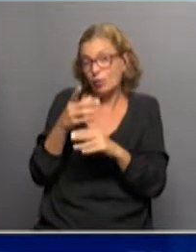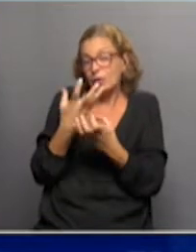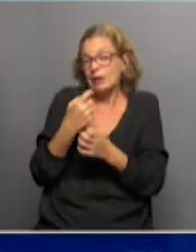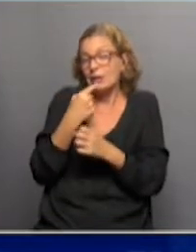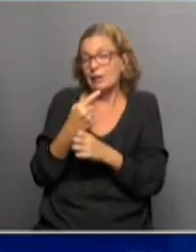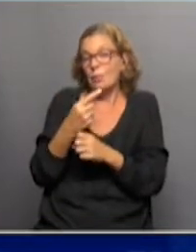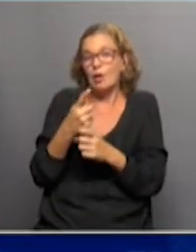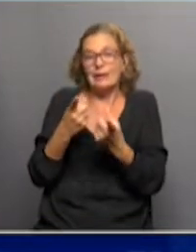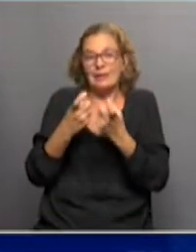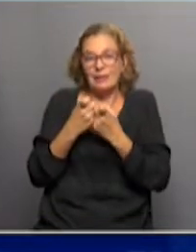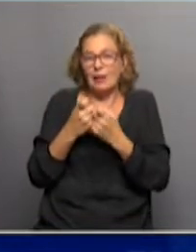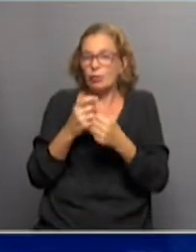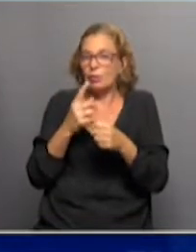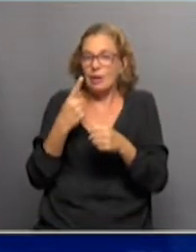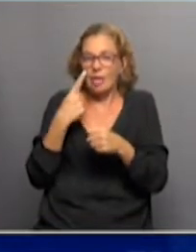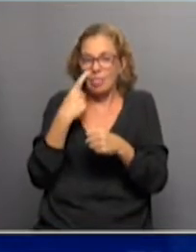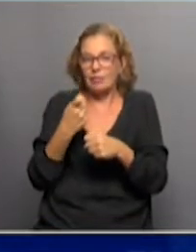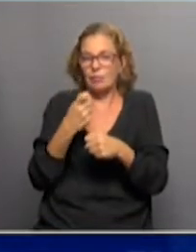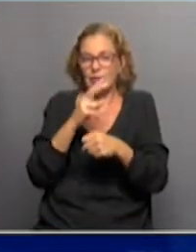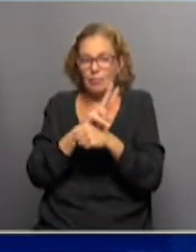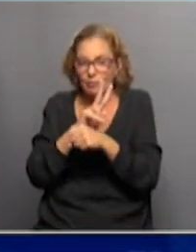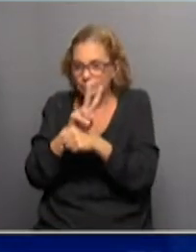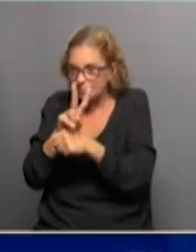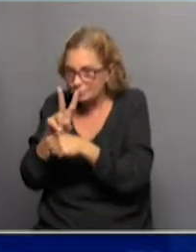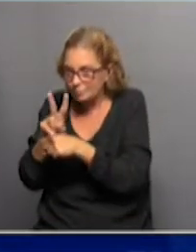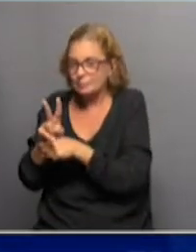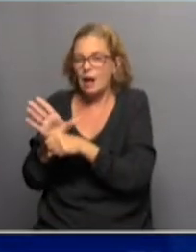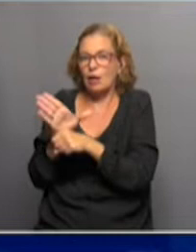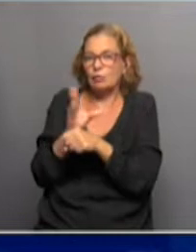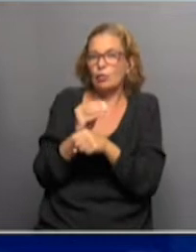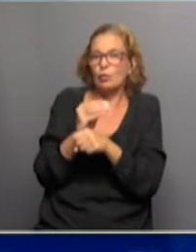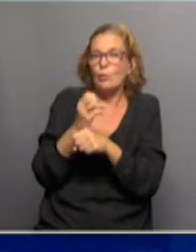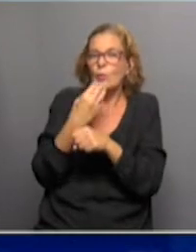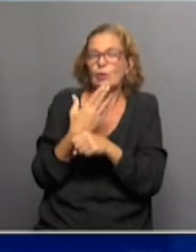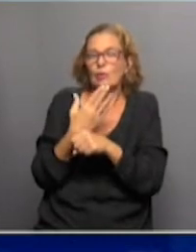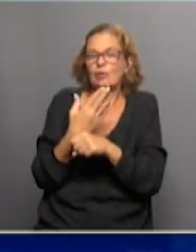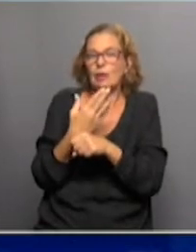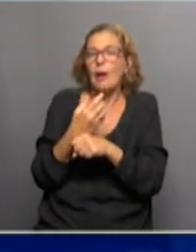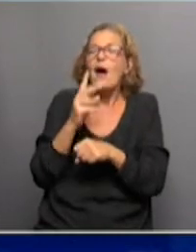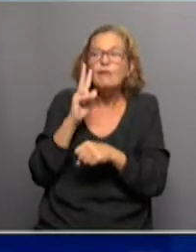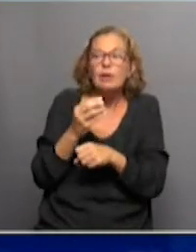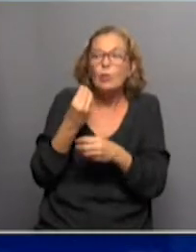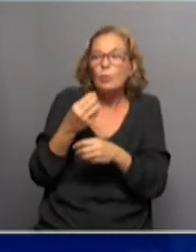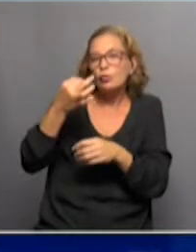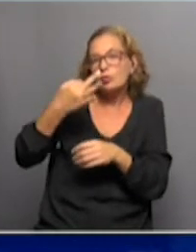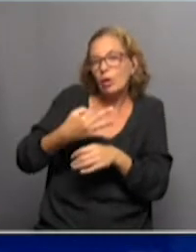eso necesariamente implica un seguimiento estricto, bueno, tanto de la eficacia,